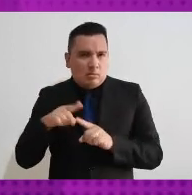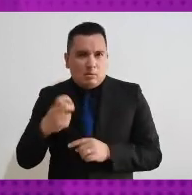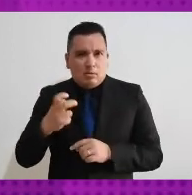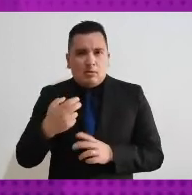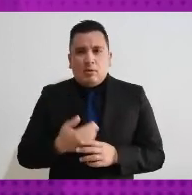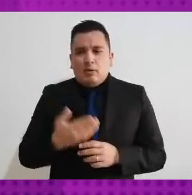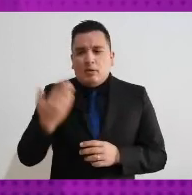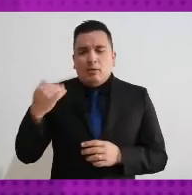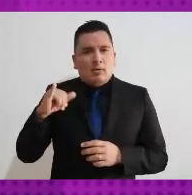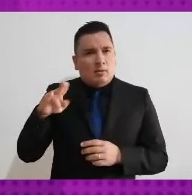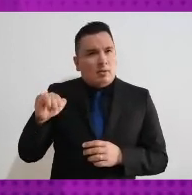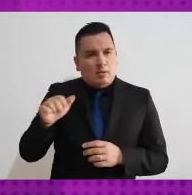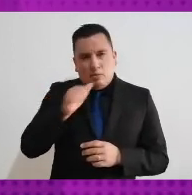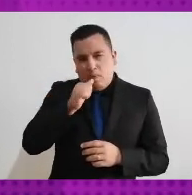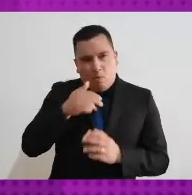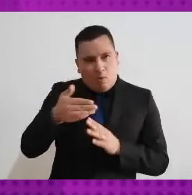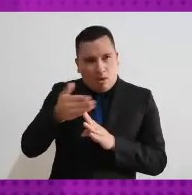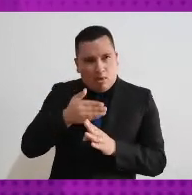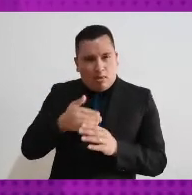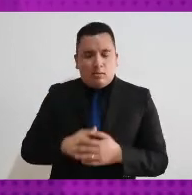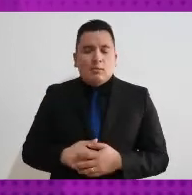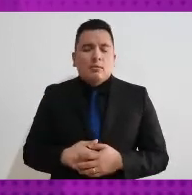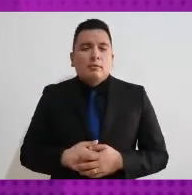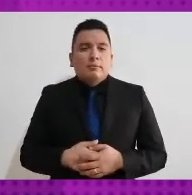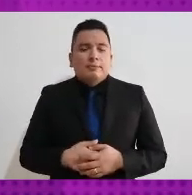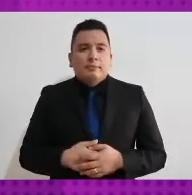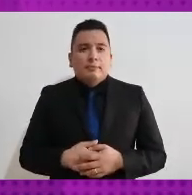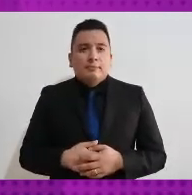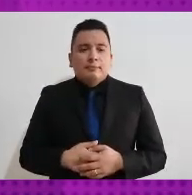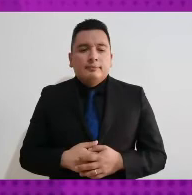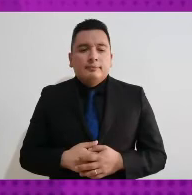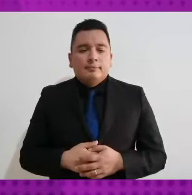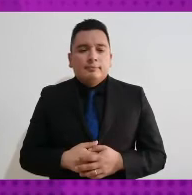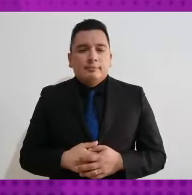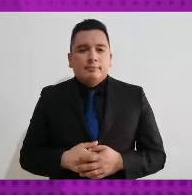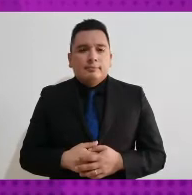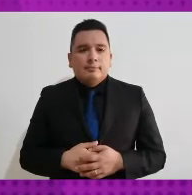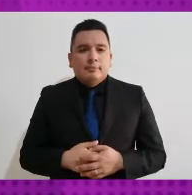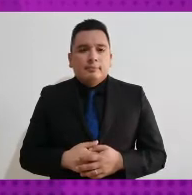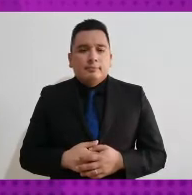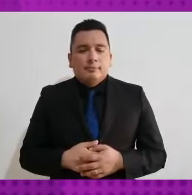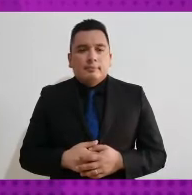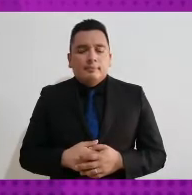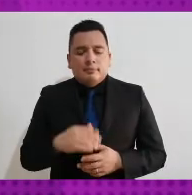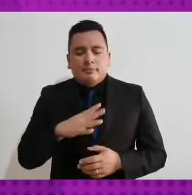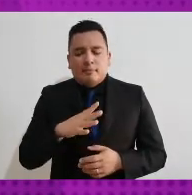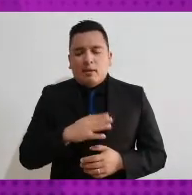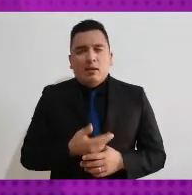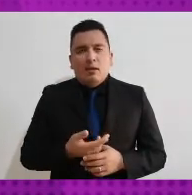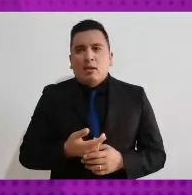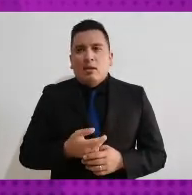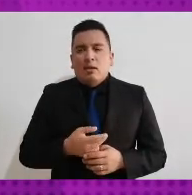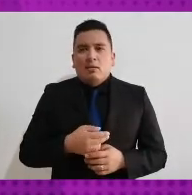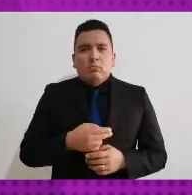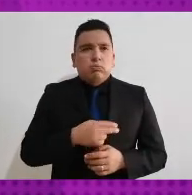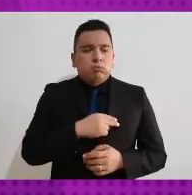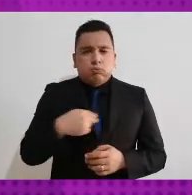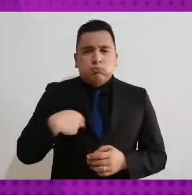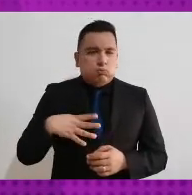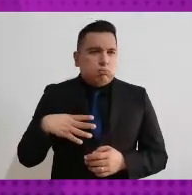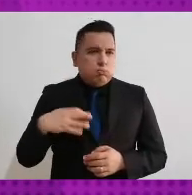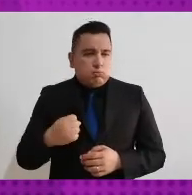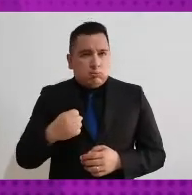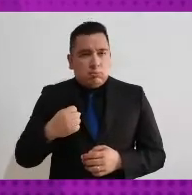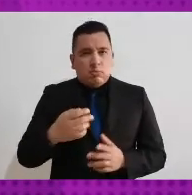antes de que existiera el INE como tal y los soples como tal ya se hacían materiales electorales que